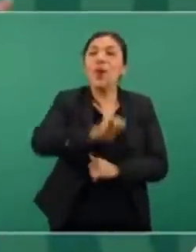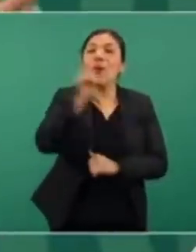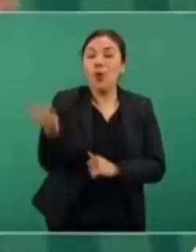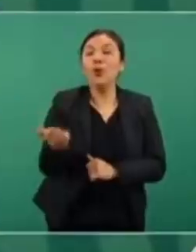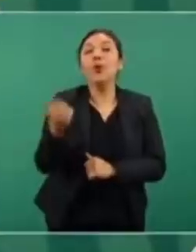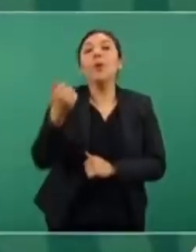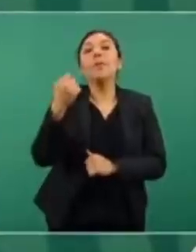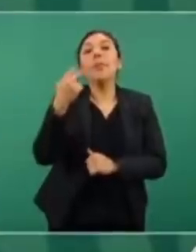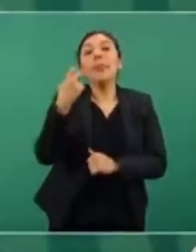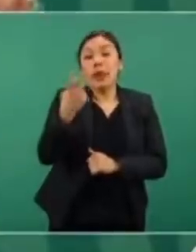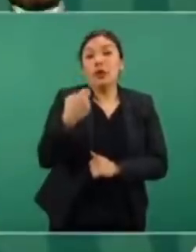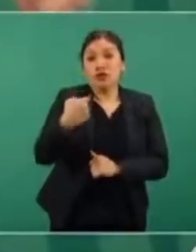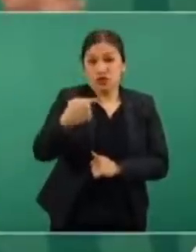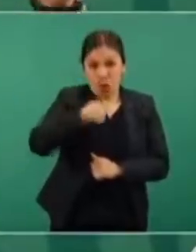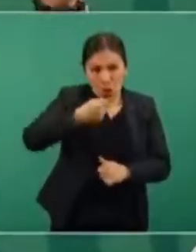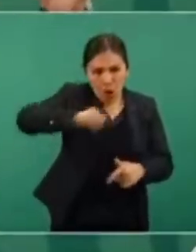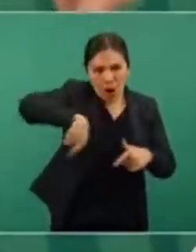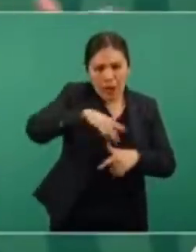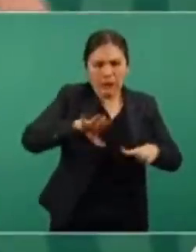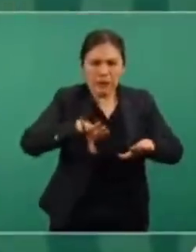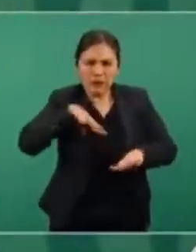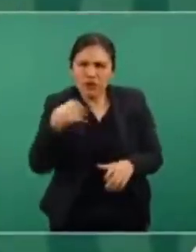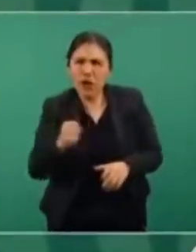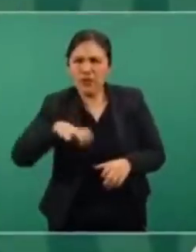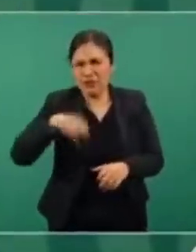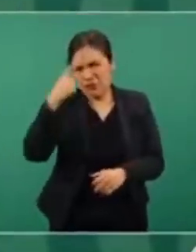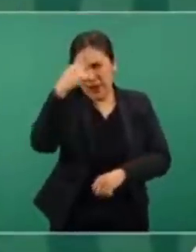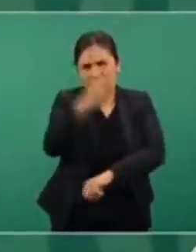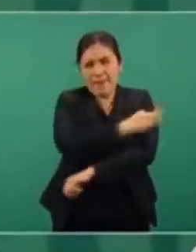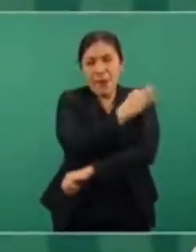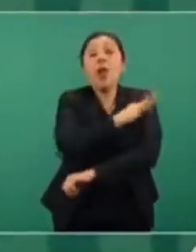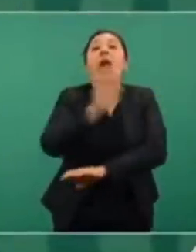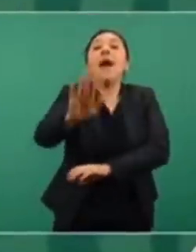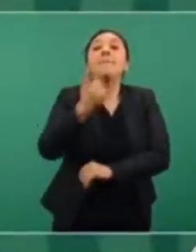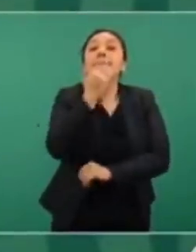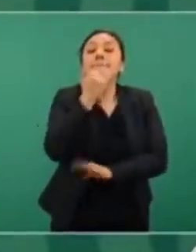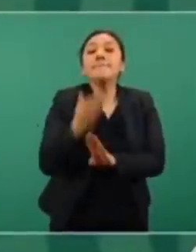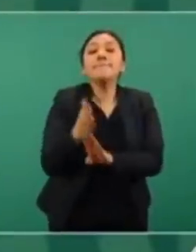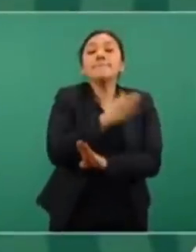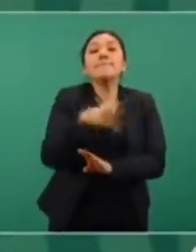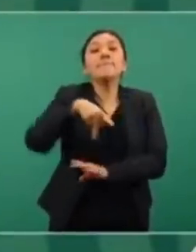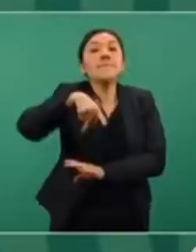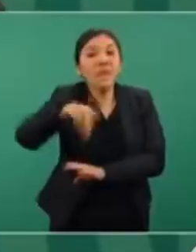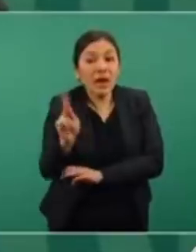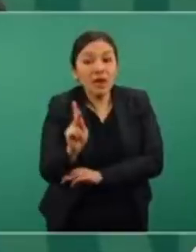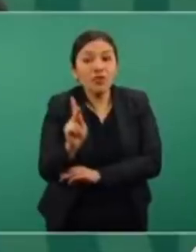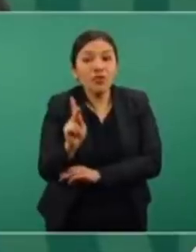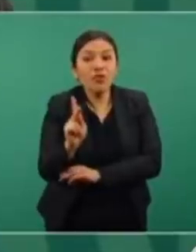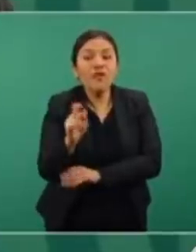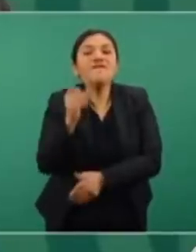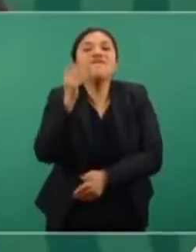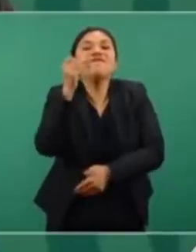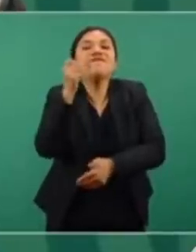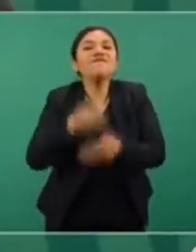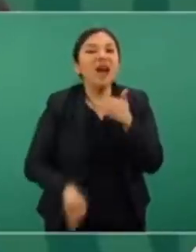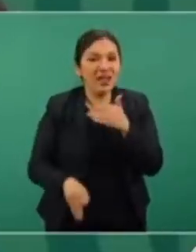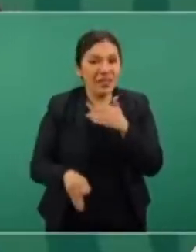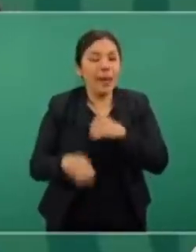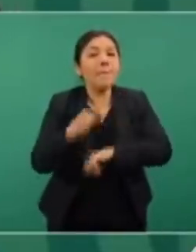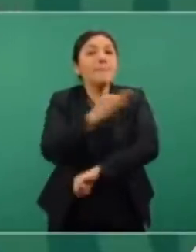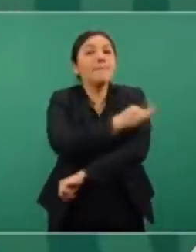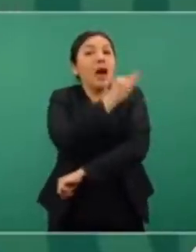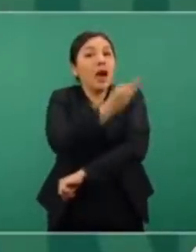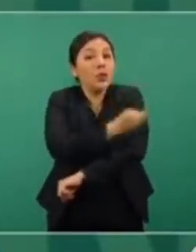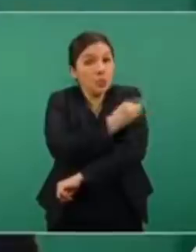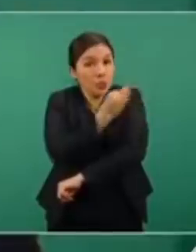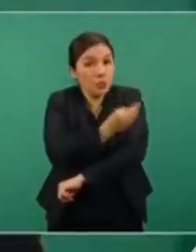estamos haciendo un gran esfuerzo se está avanzando en la vacunación ah pero les falta vacunar